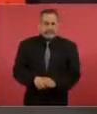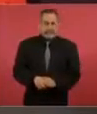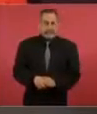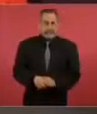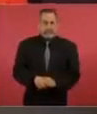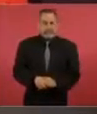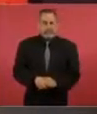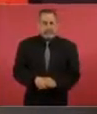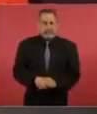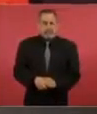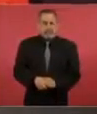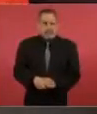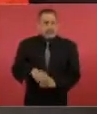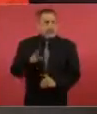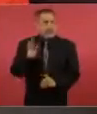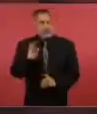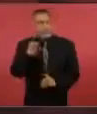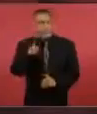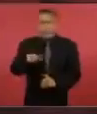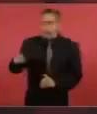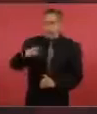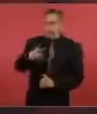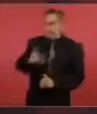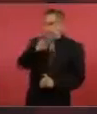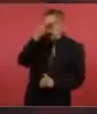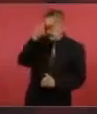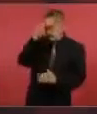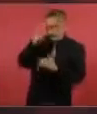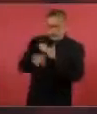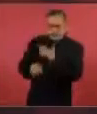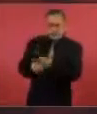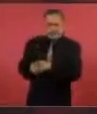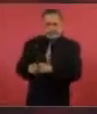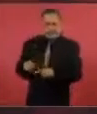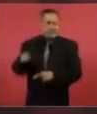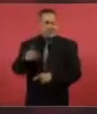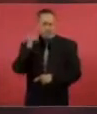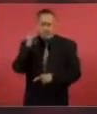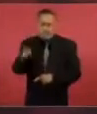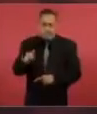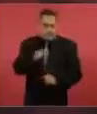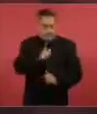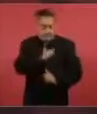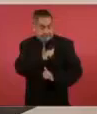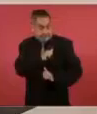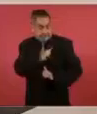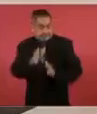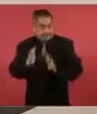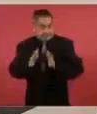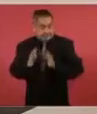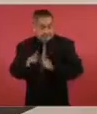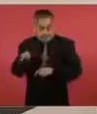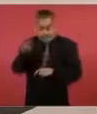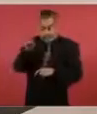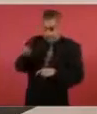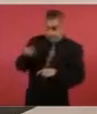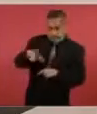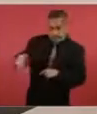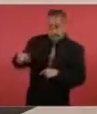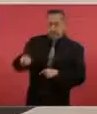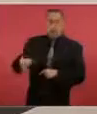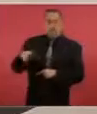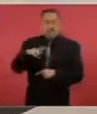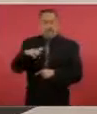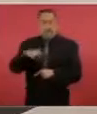porque a lo mejor se desconoce de que el Ejército tiene cinco